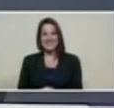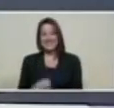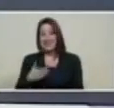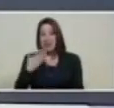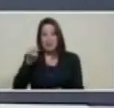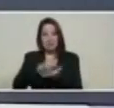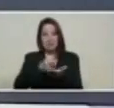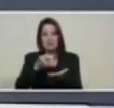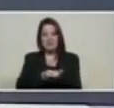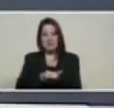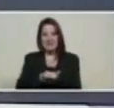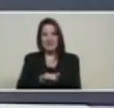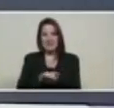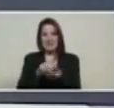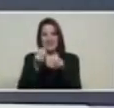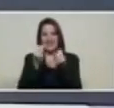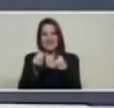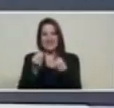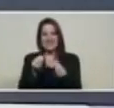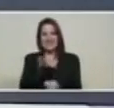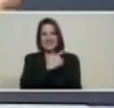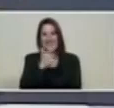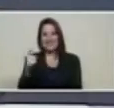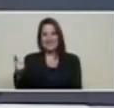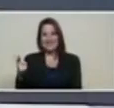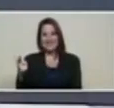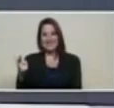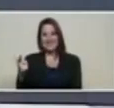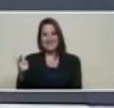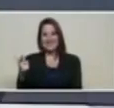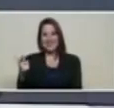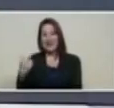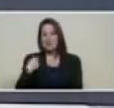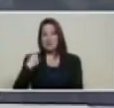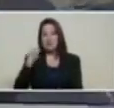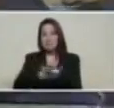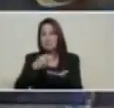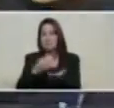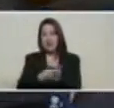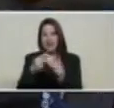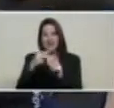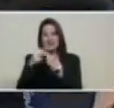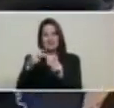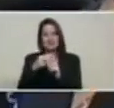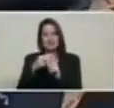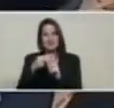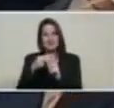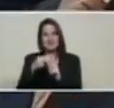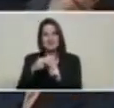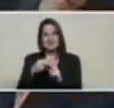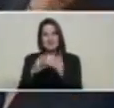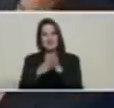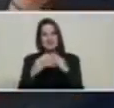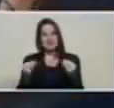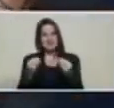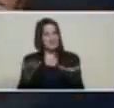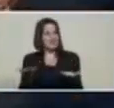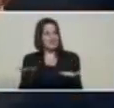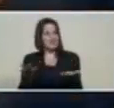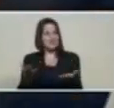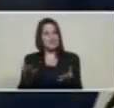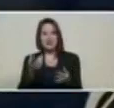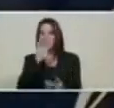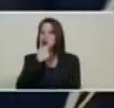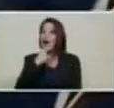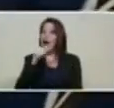pasajes y paga los gastos de hotel y los gastos que necesite pagar. Por eso es tan importante